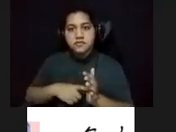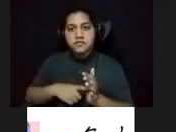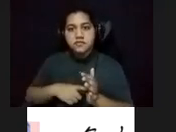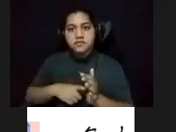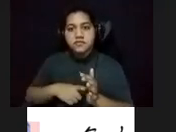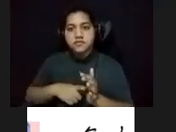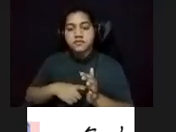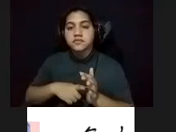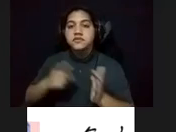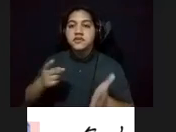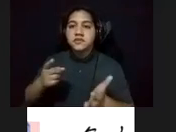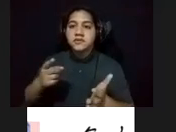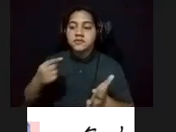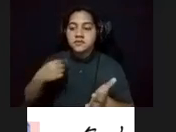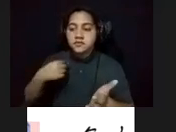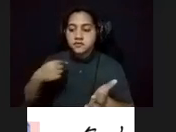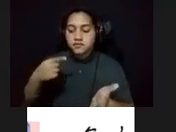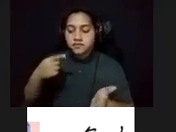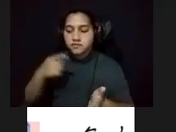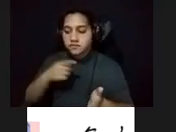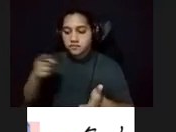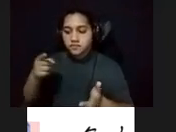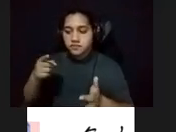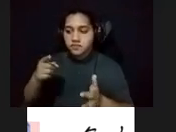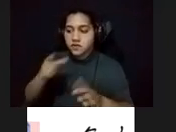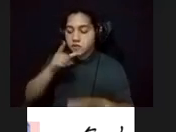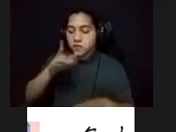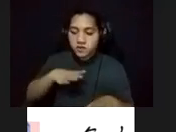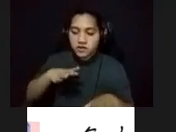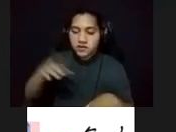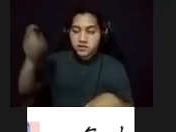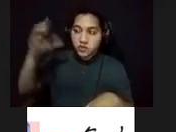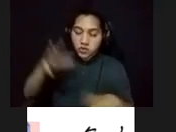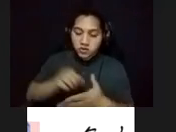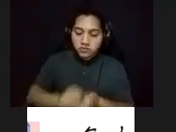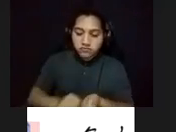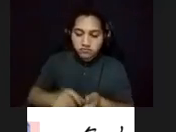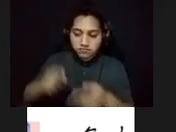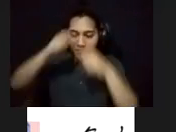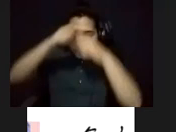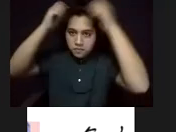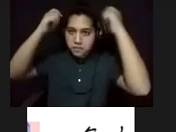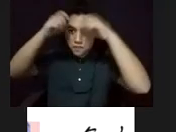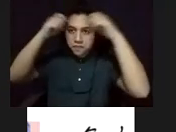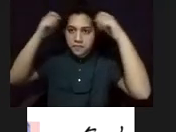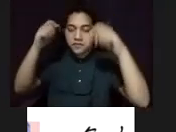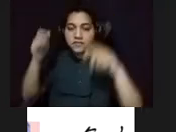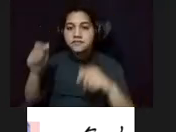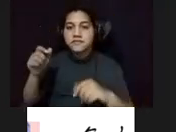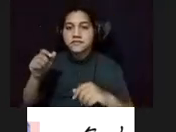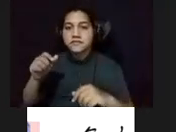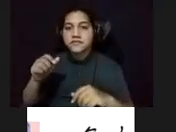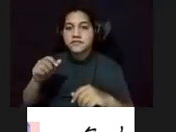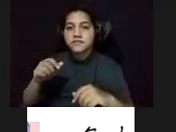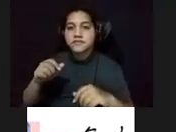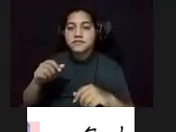mujeres en el sol y en el patio, siempre se ponían un paño, así, por